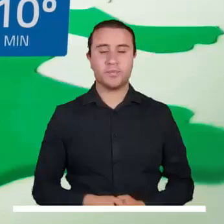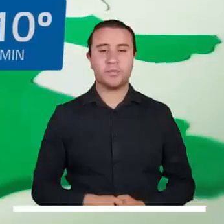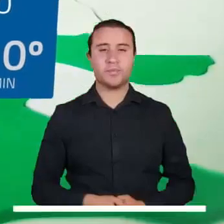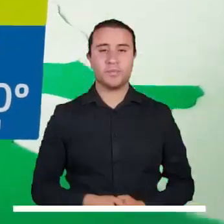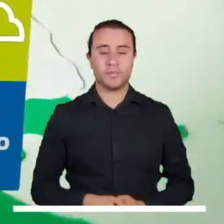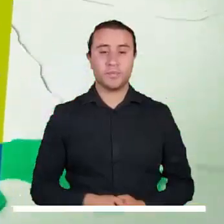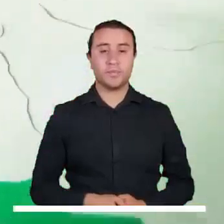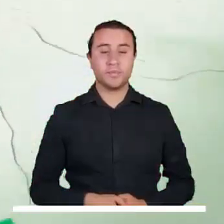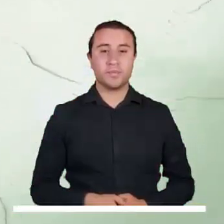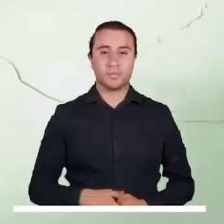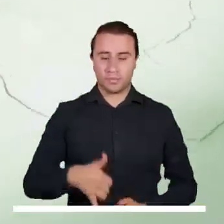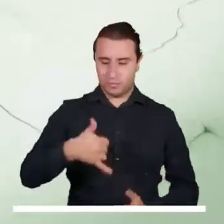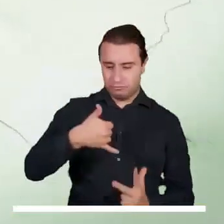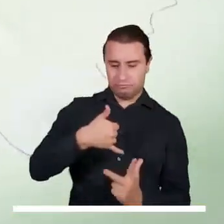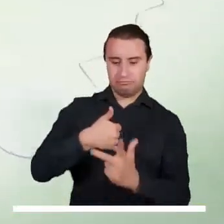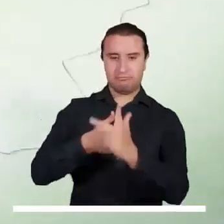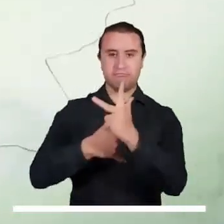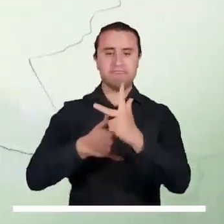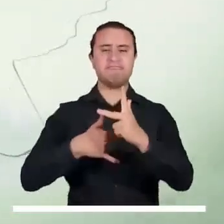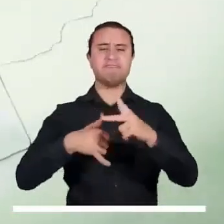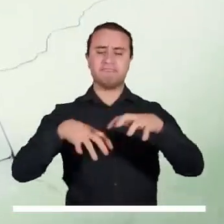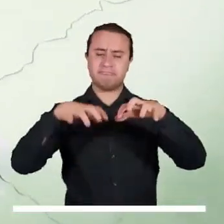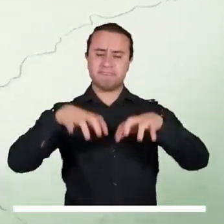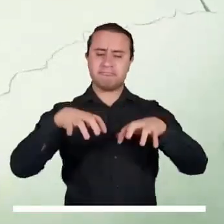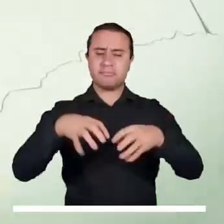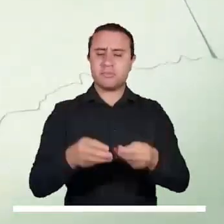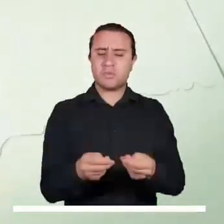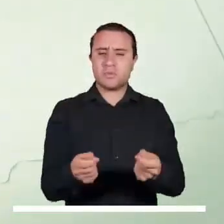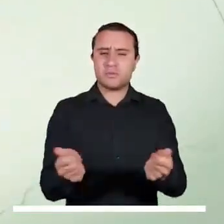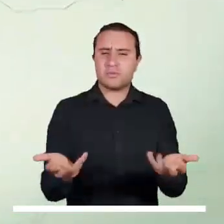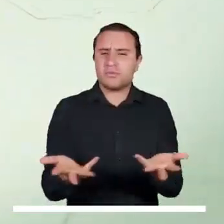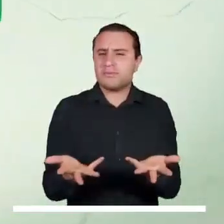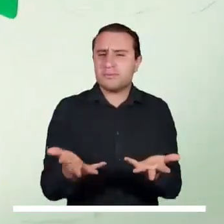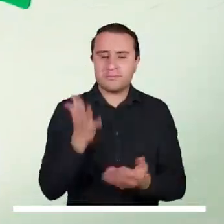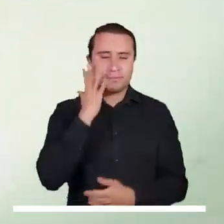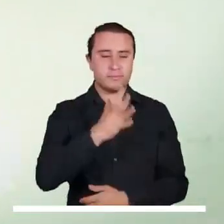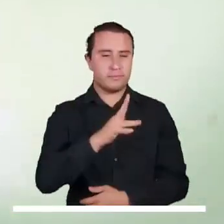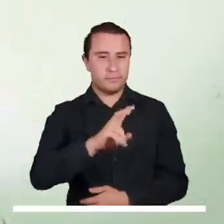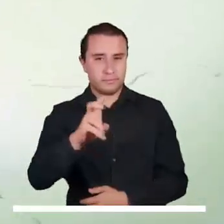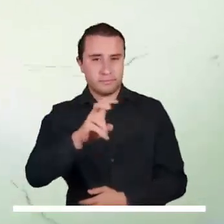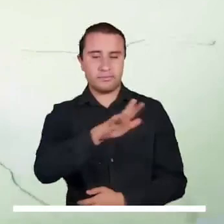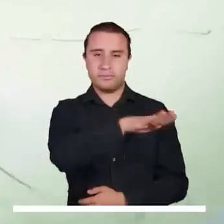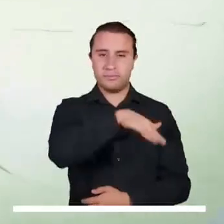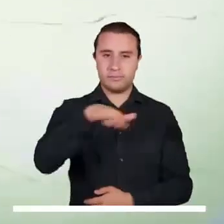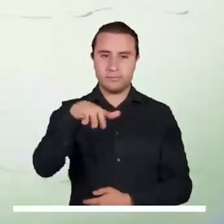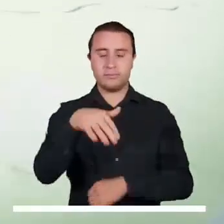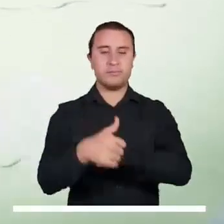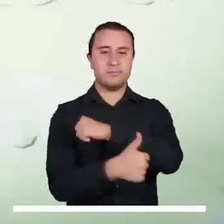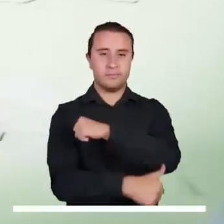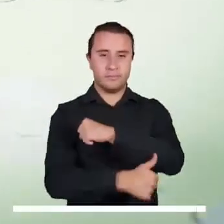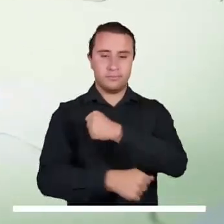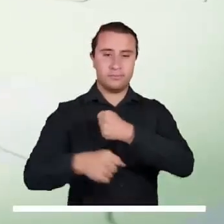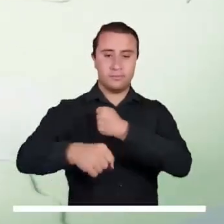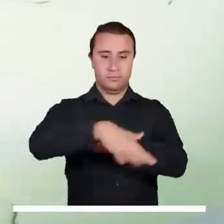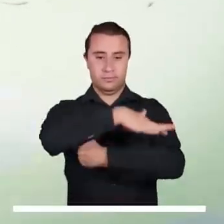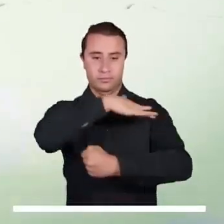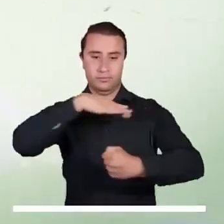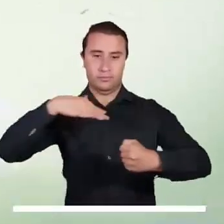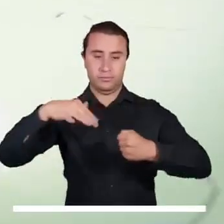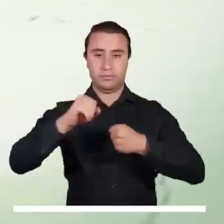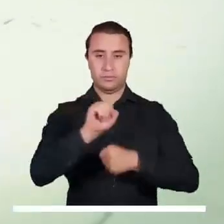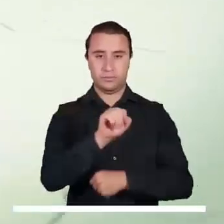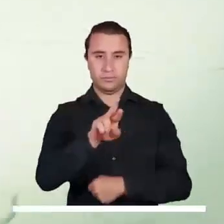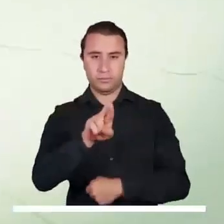con lluvias menores. En la región andina, las precipitaciones serían ligeras y se podrían experimentar en el norte de